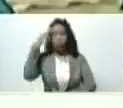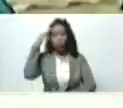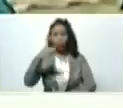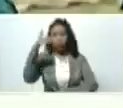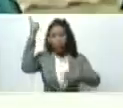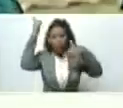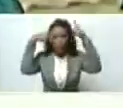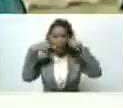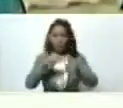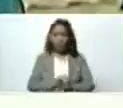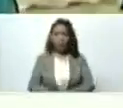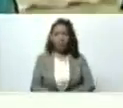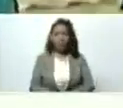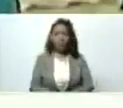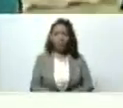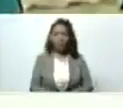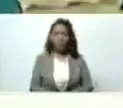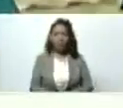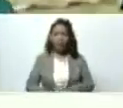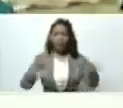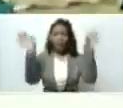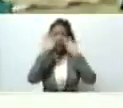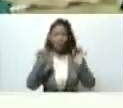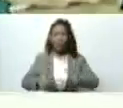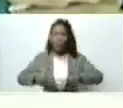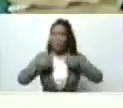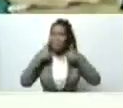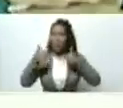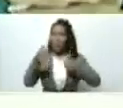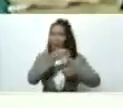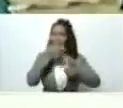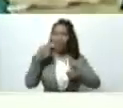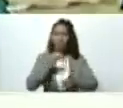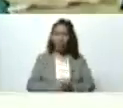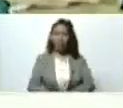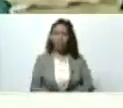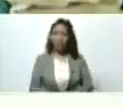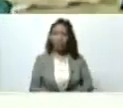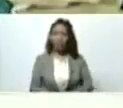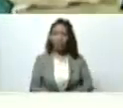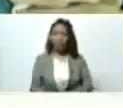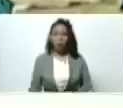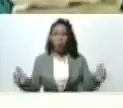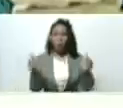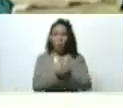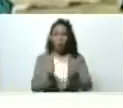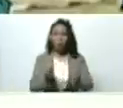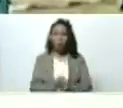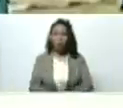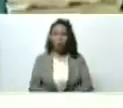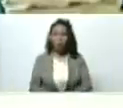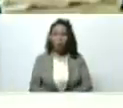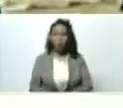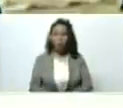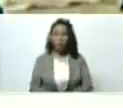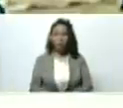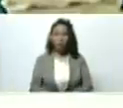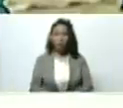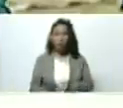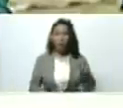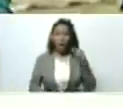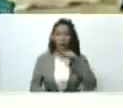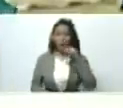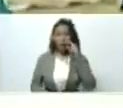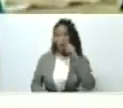Chávez de manera genial con esa visión